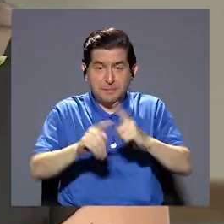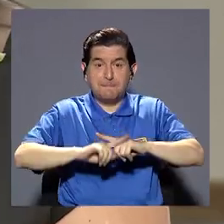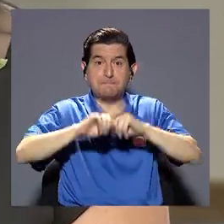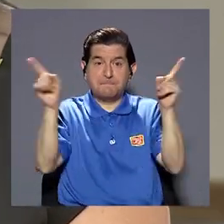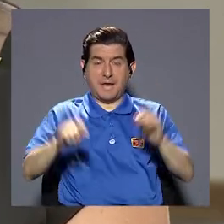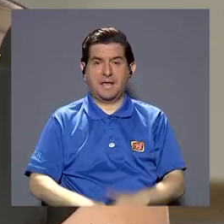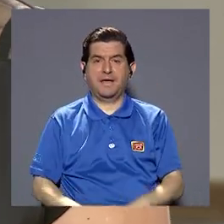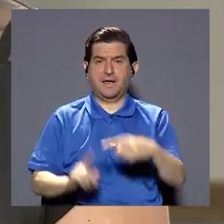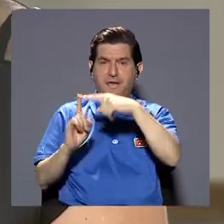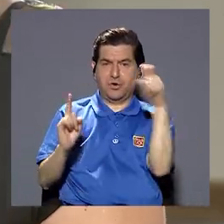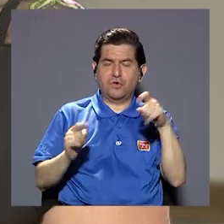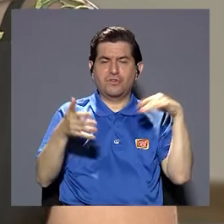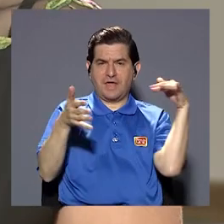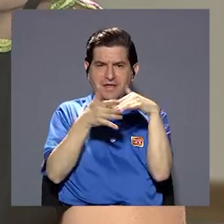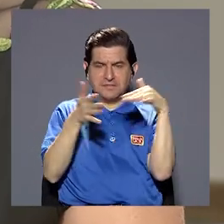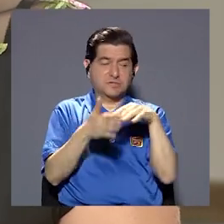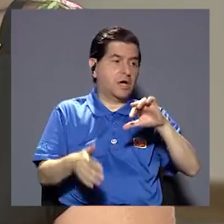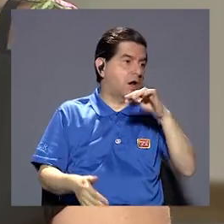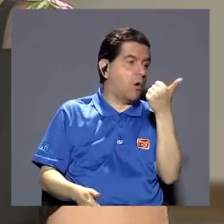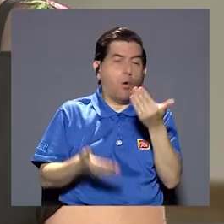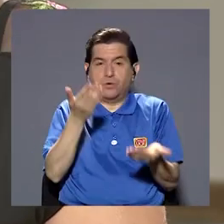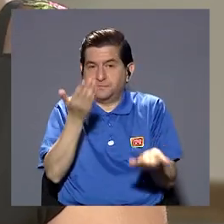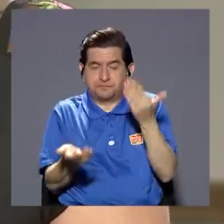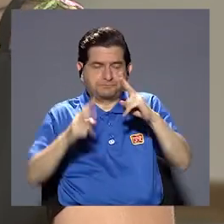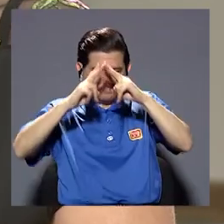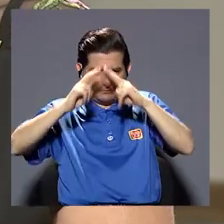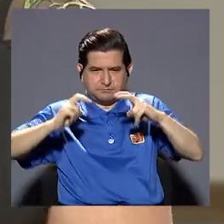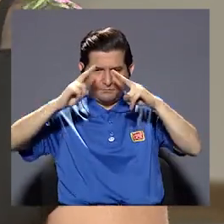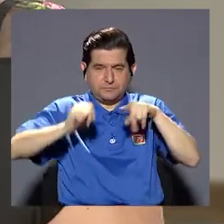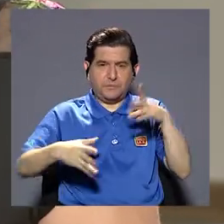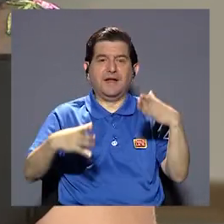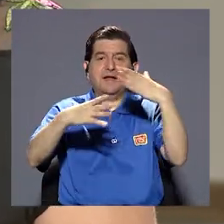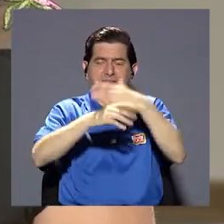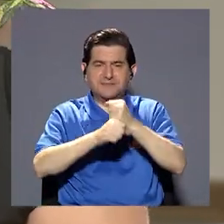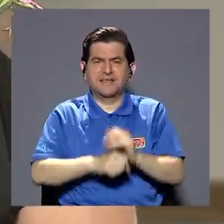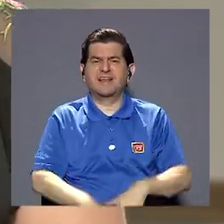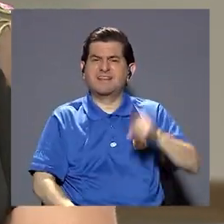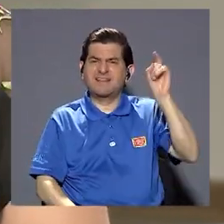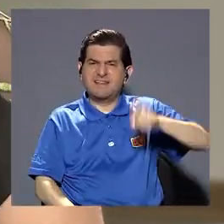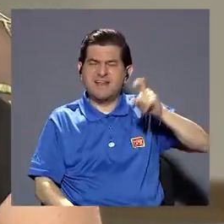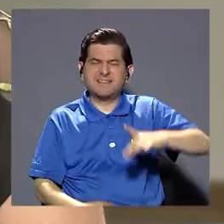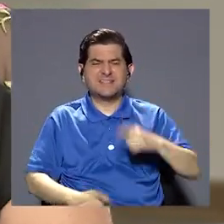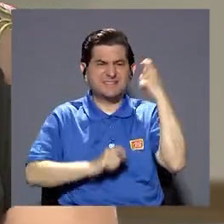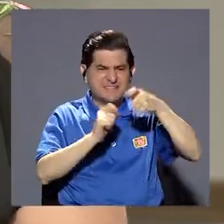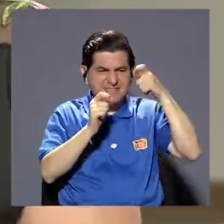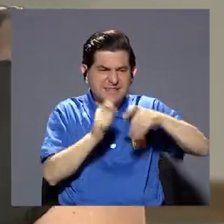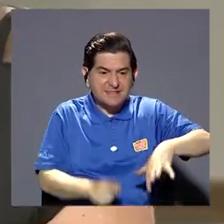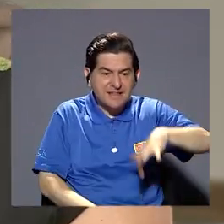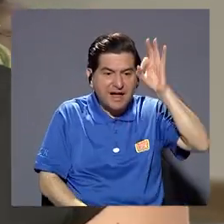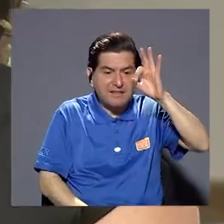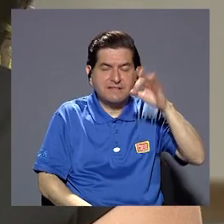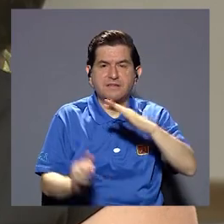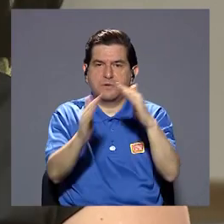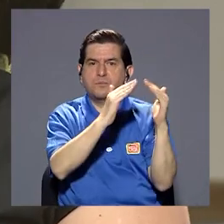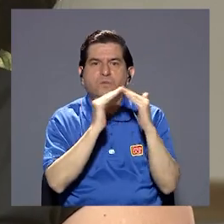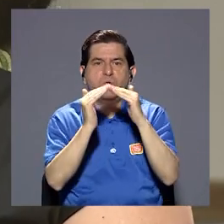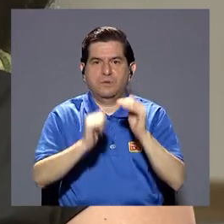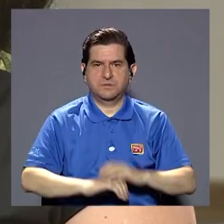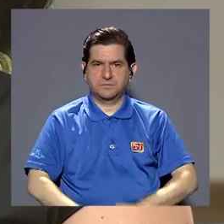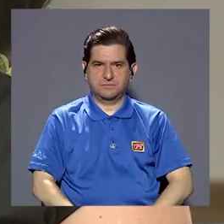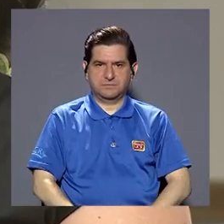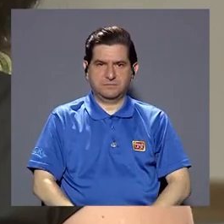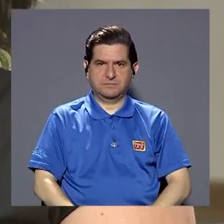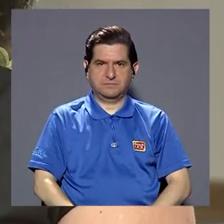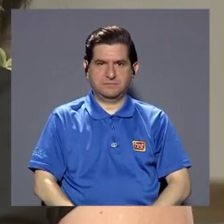pero entonces a partir de este estudio o de otros análisis que ustedes han hecho ya que necesidades específicas han encontrado en la